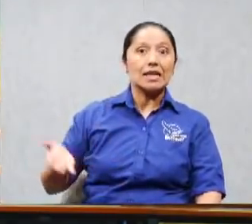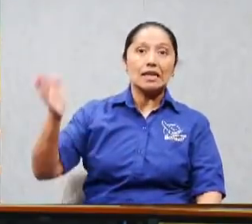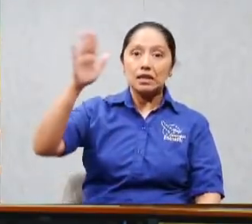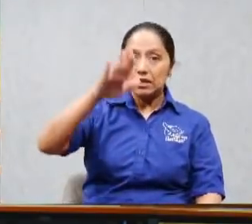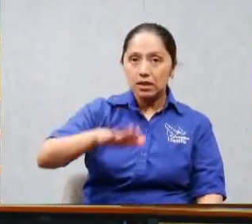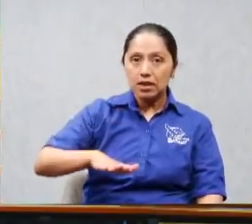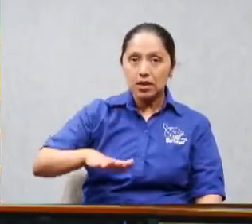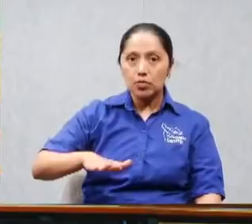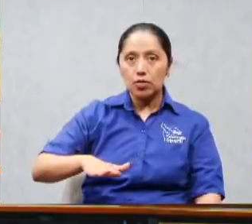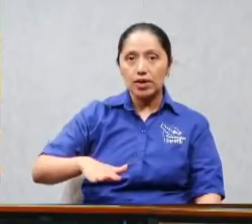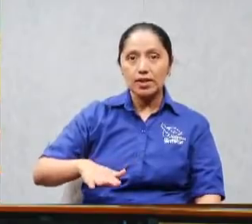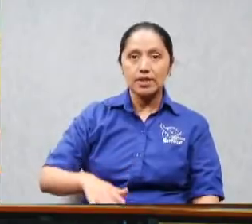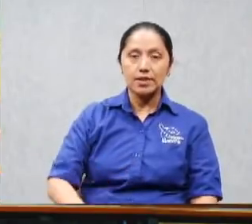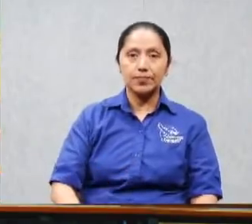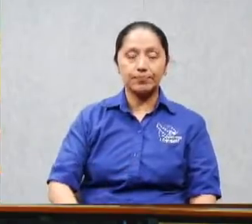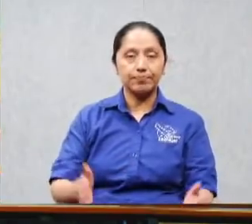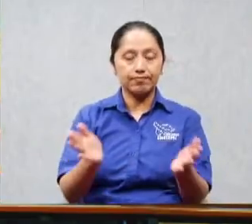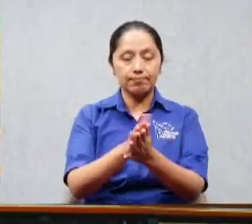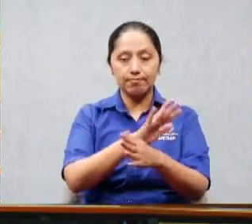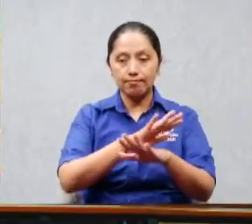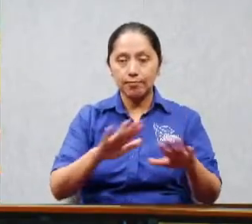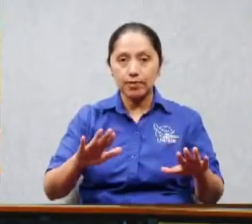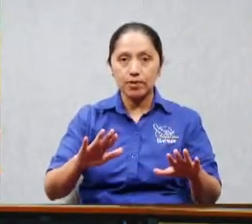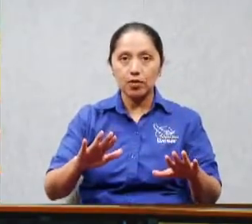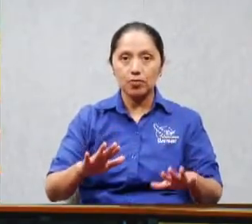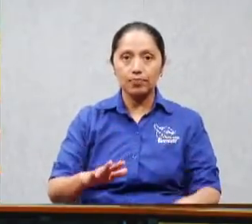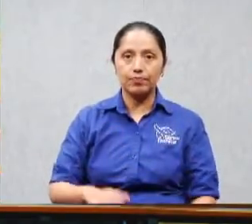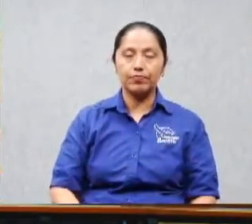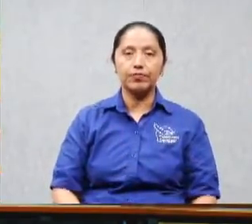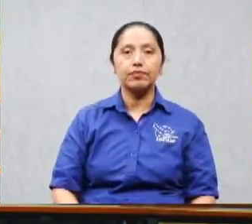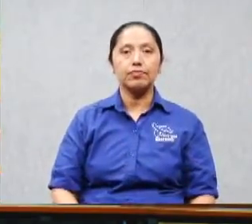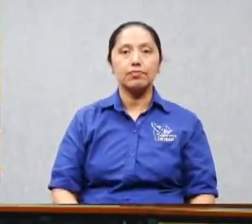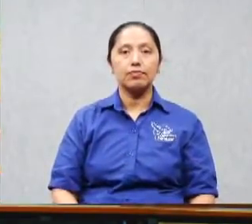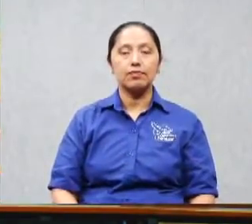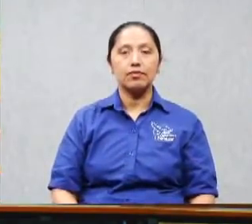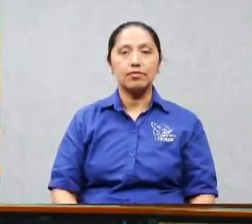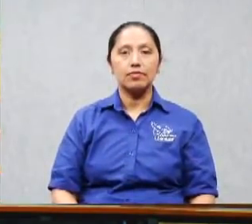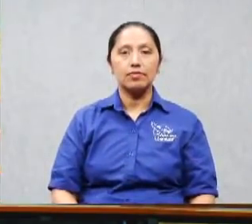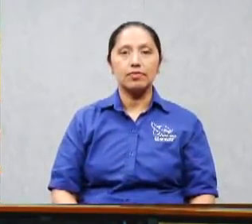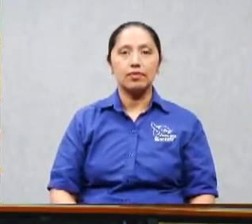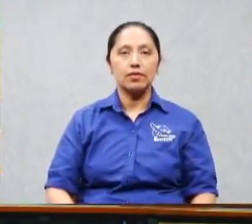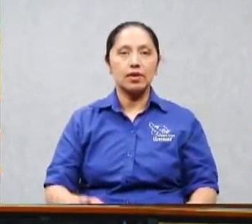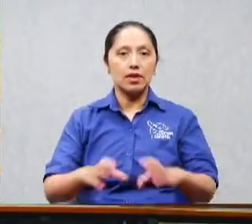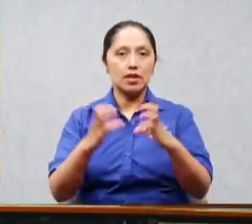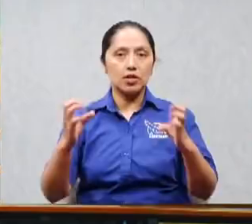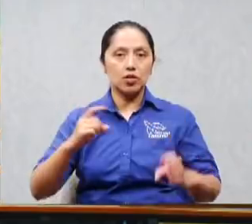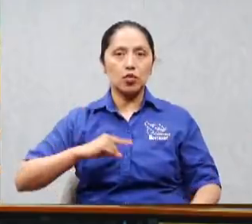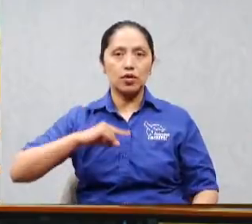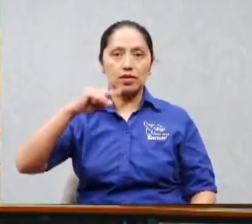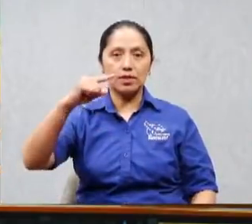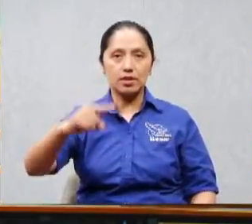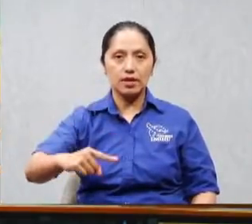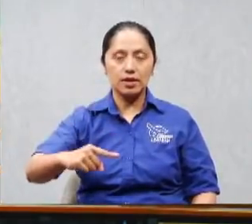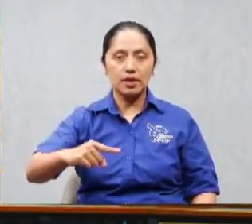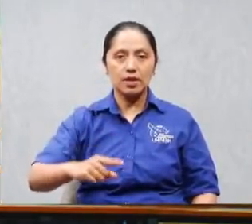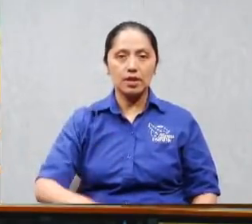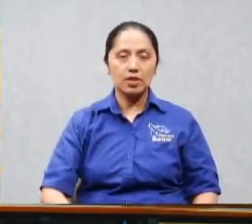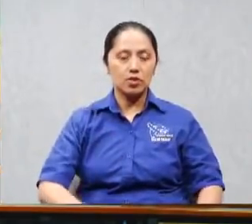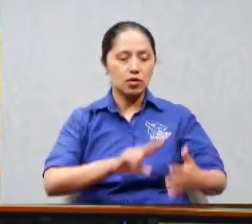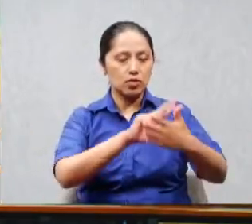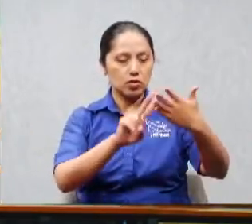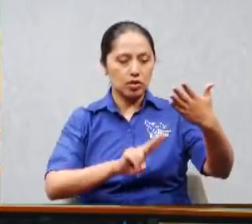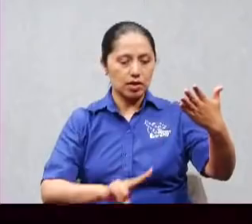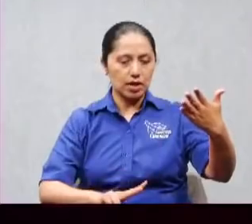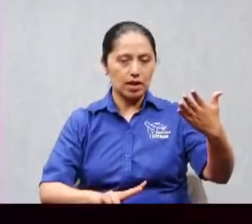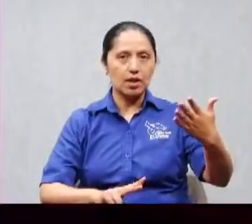testimonio de eso verdad entonces este texto a mi me trae todos estos estos recuerdos que